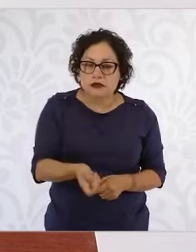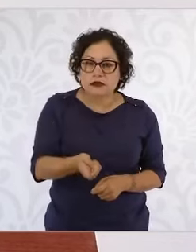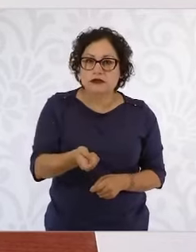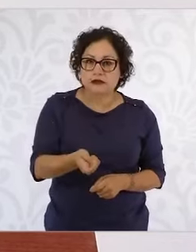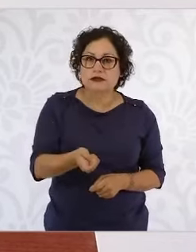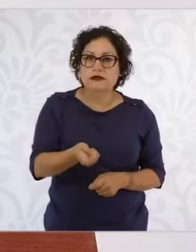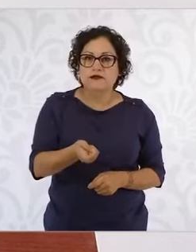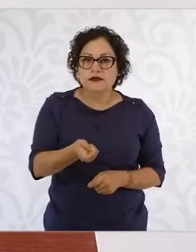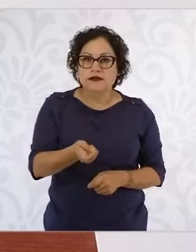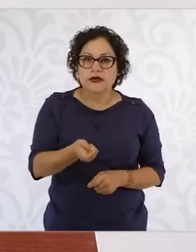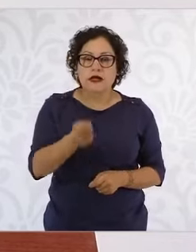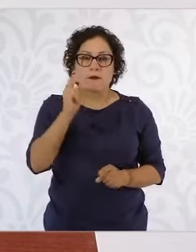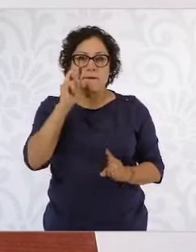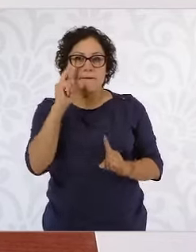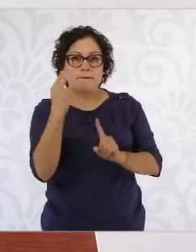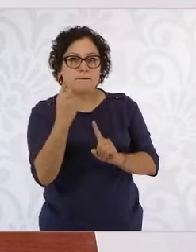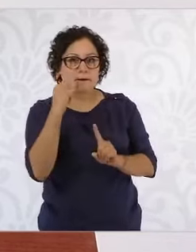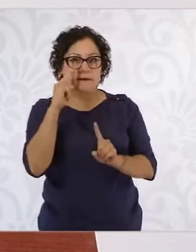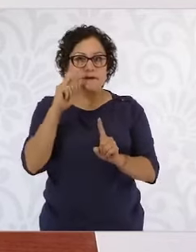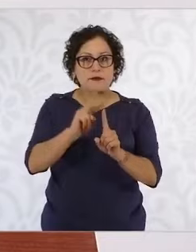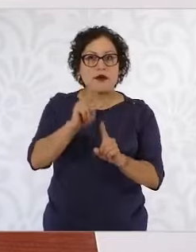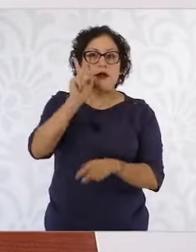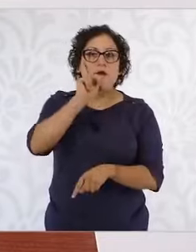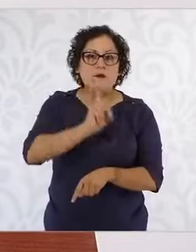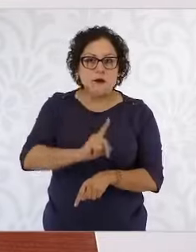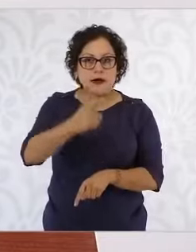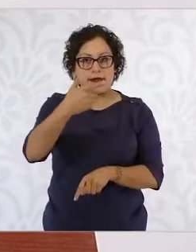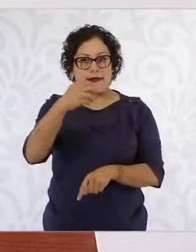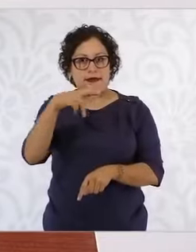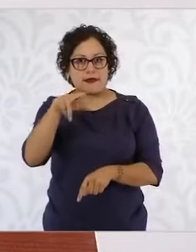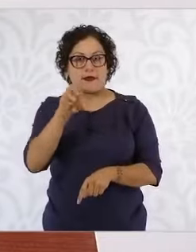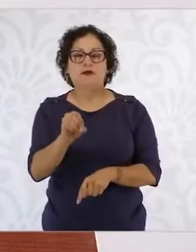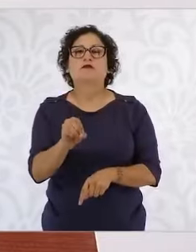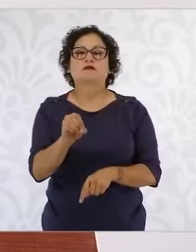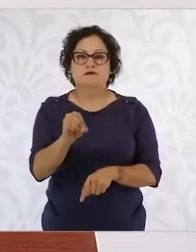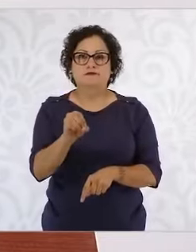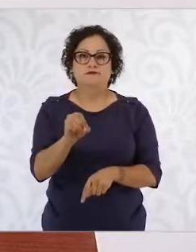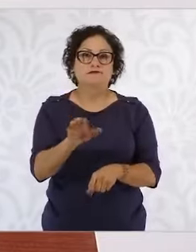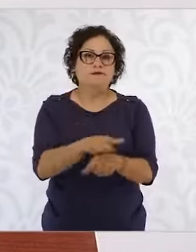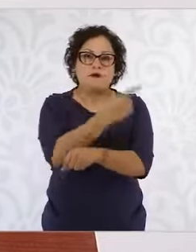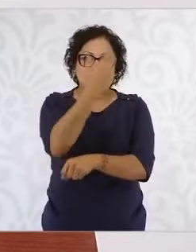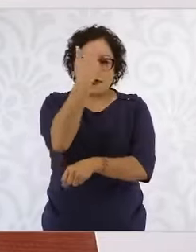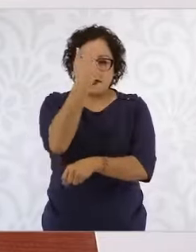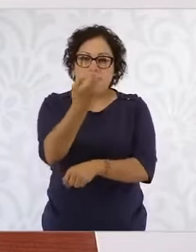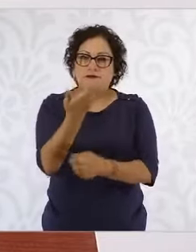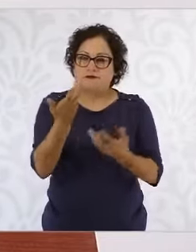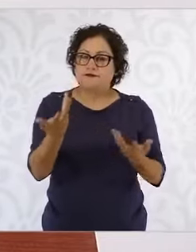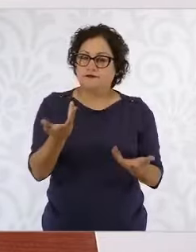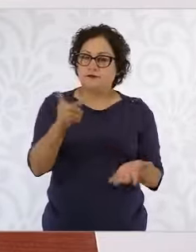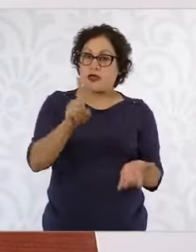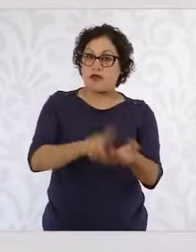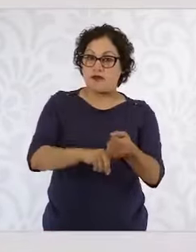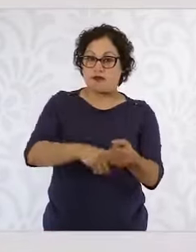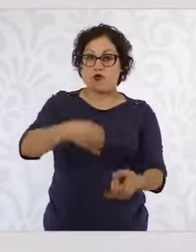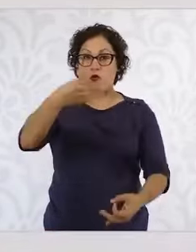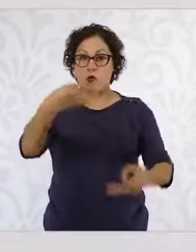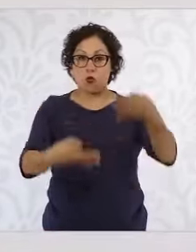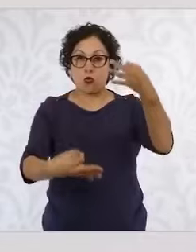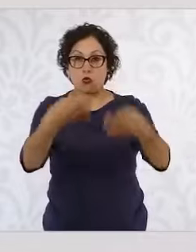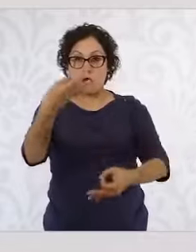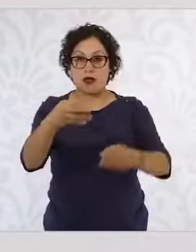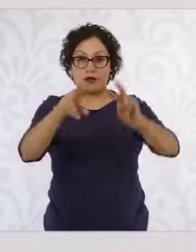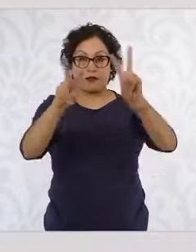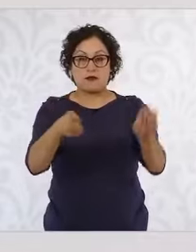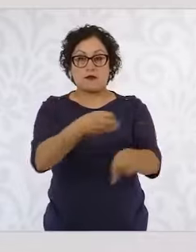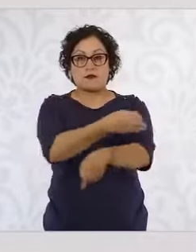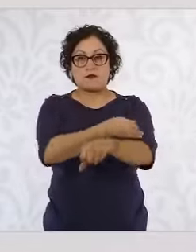Muchas veces en los juzgados familiares o hay corrupción o